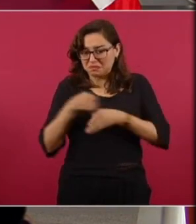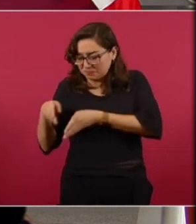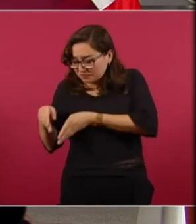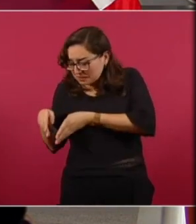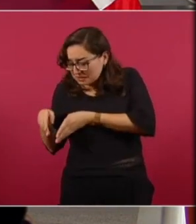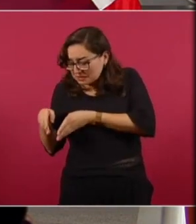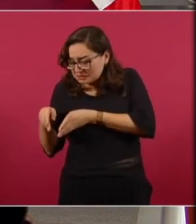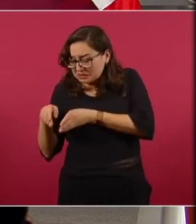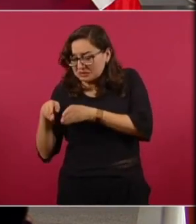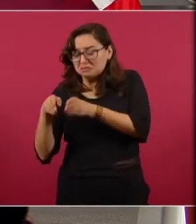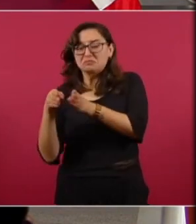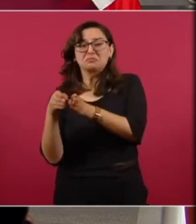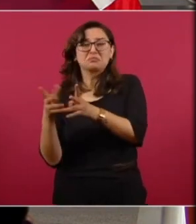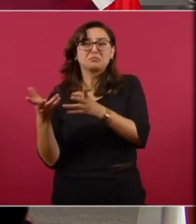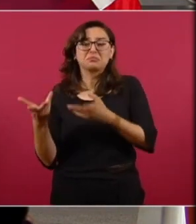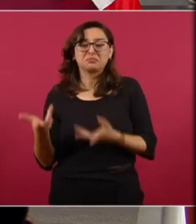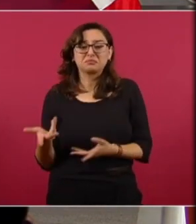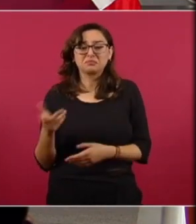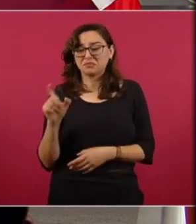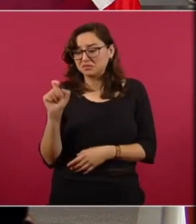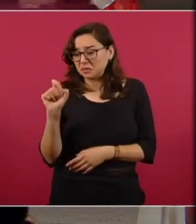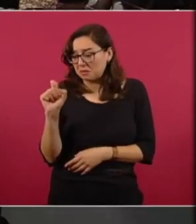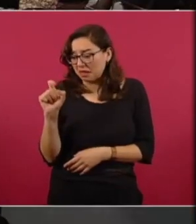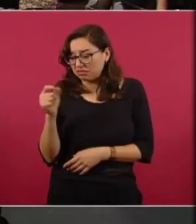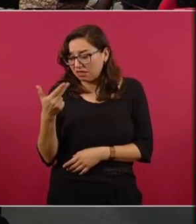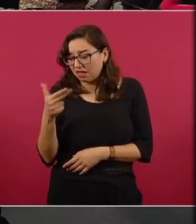deben de ser veinte hectáreas